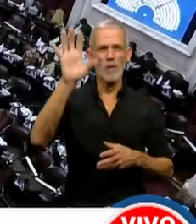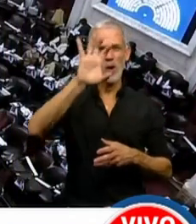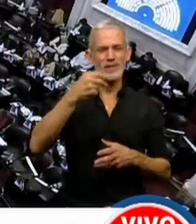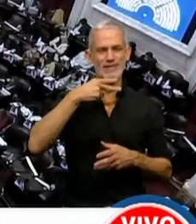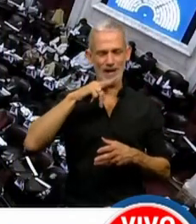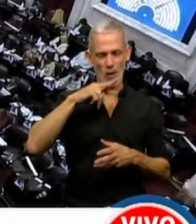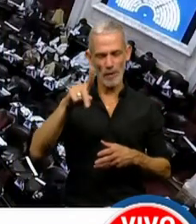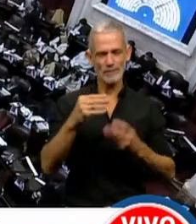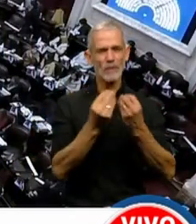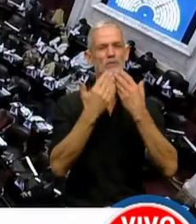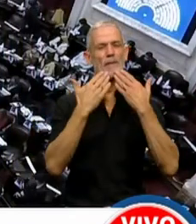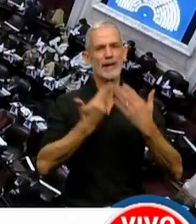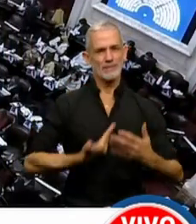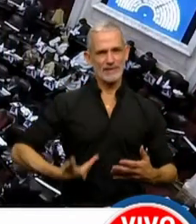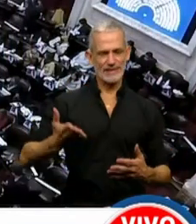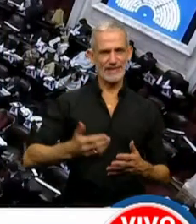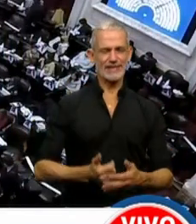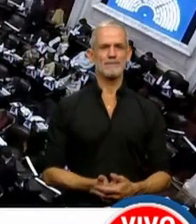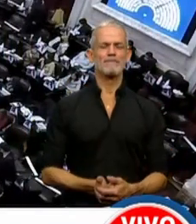Muchas gracias, señor presidente.